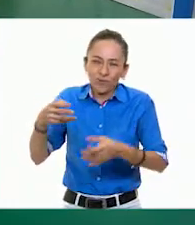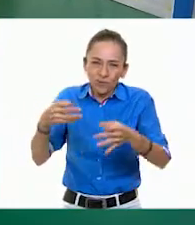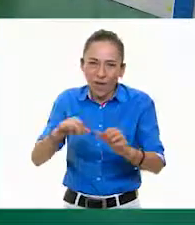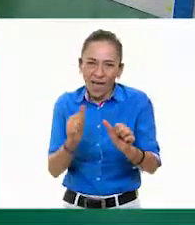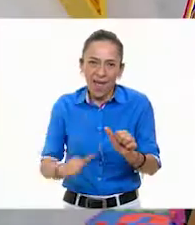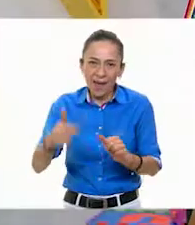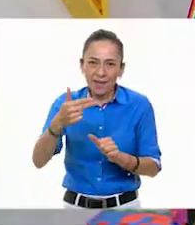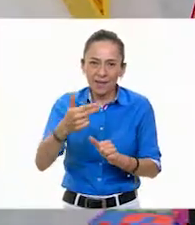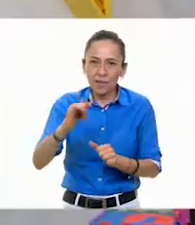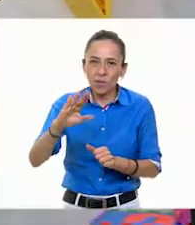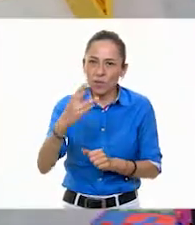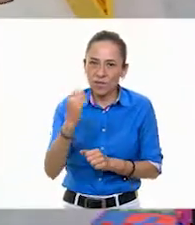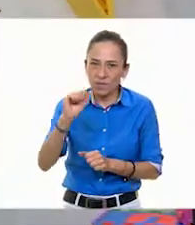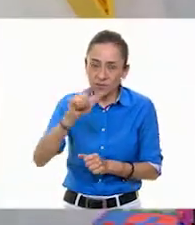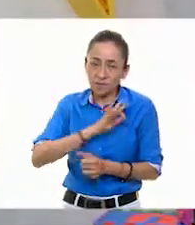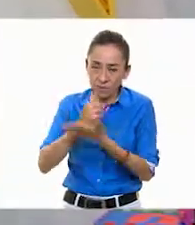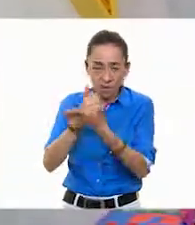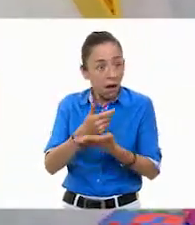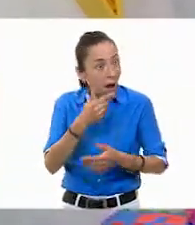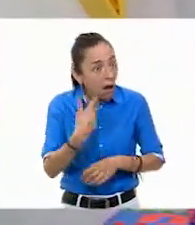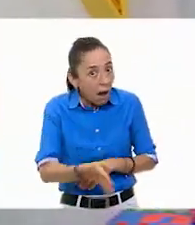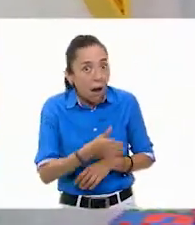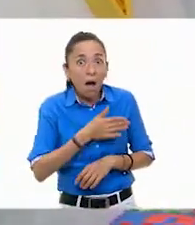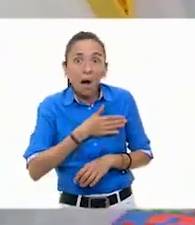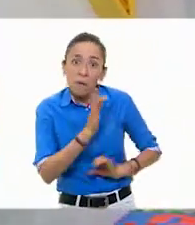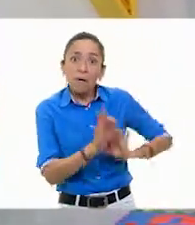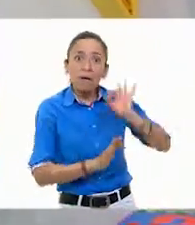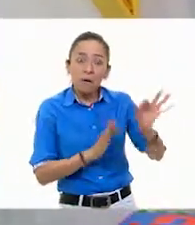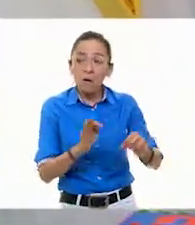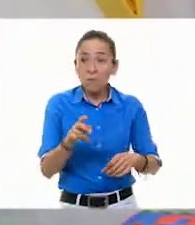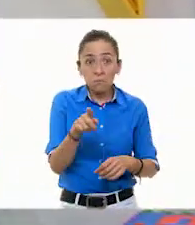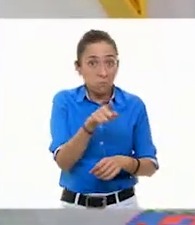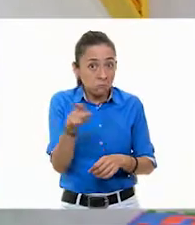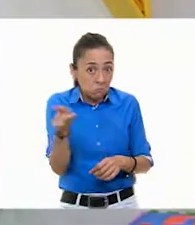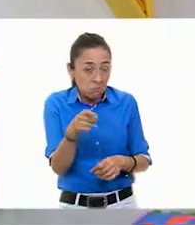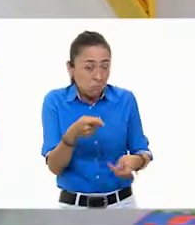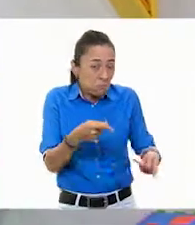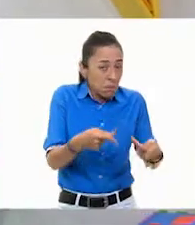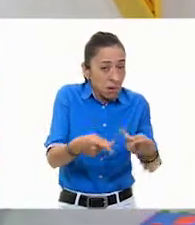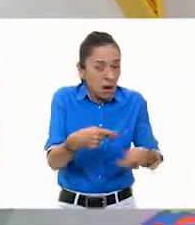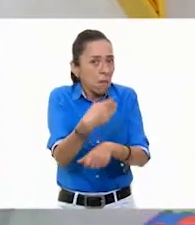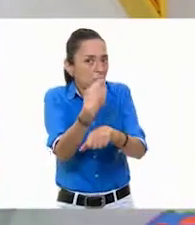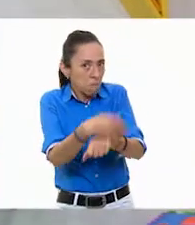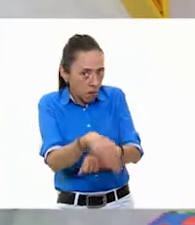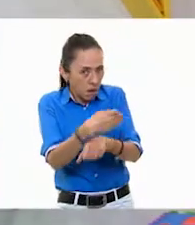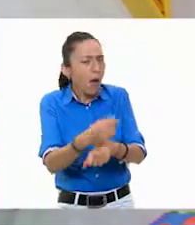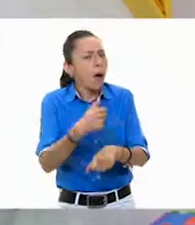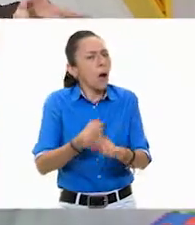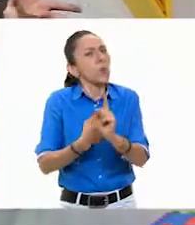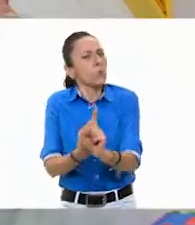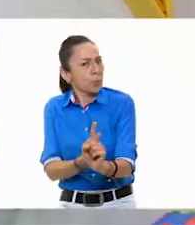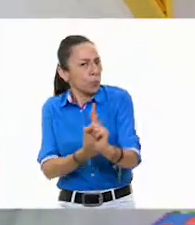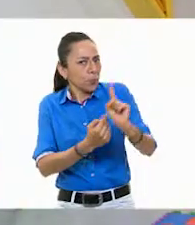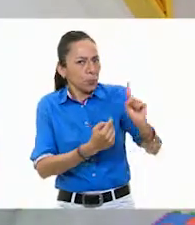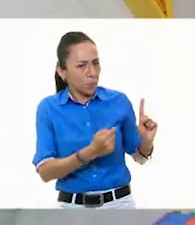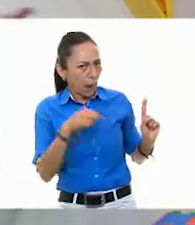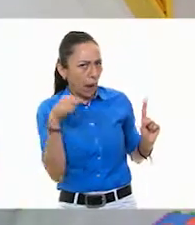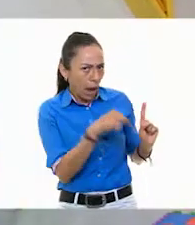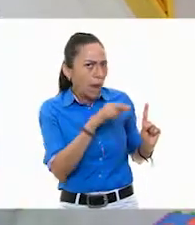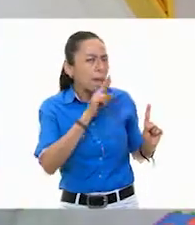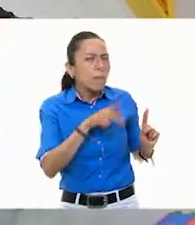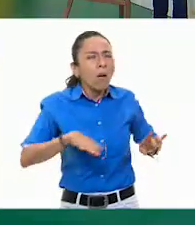Ale, ¿qué te parece si mientras ustedes se preparan, yo me voy a mi lugar para observar con mucha atención y